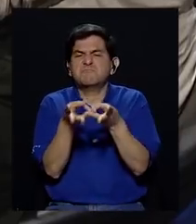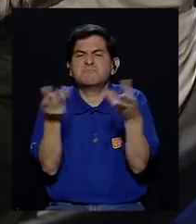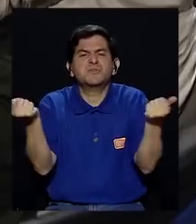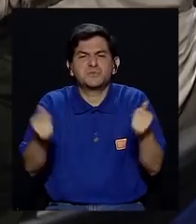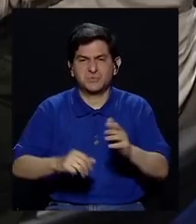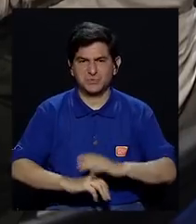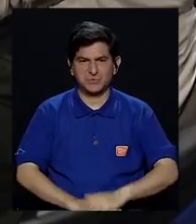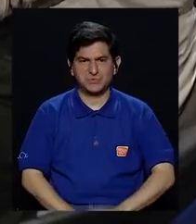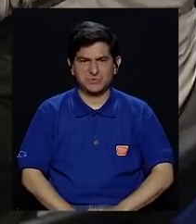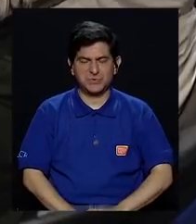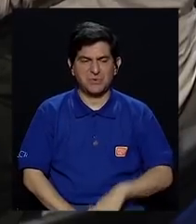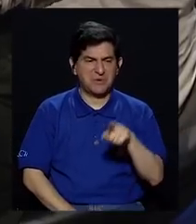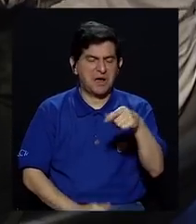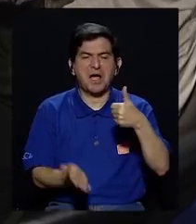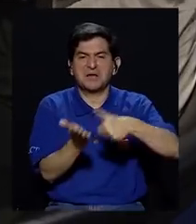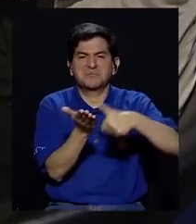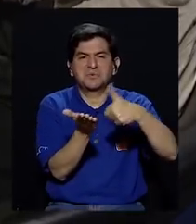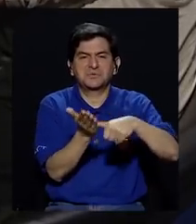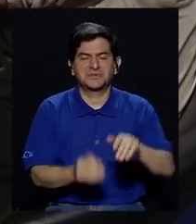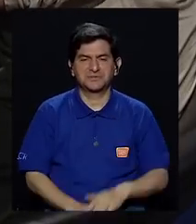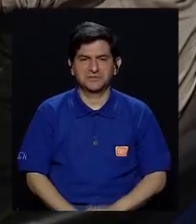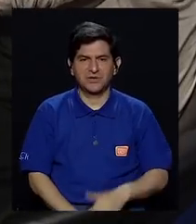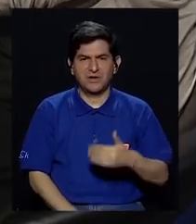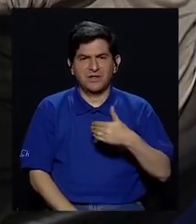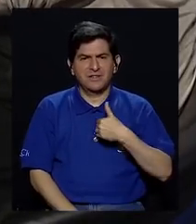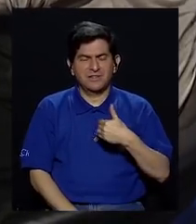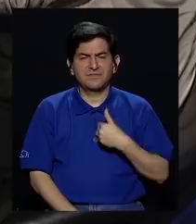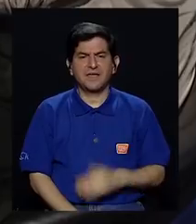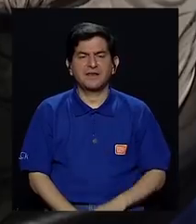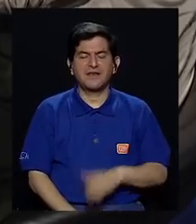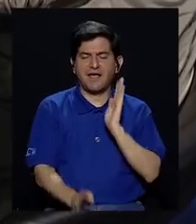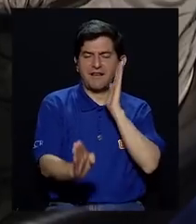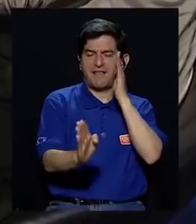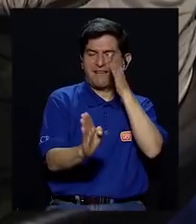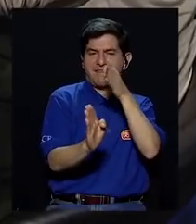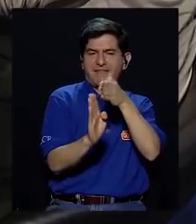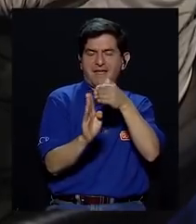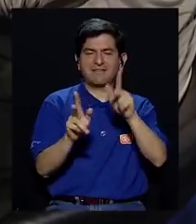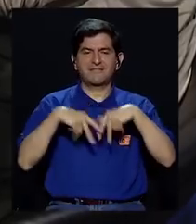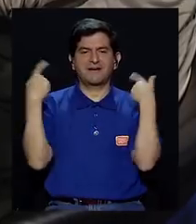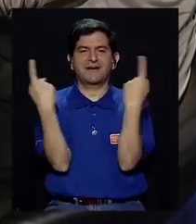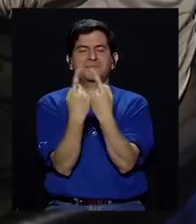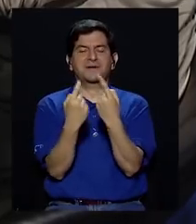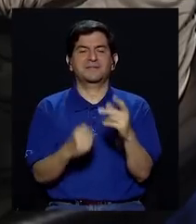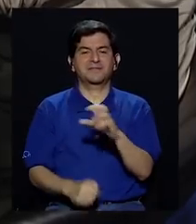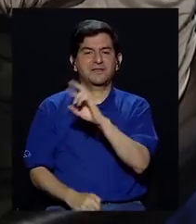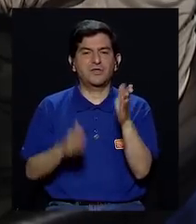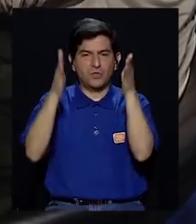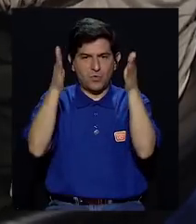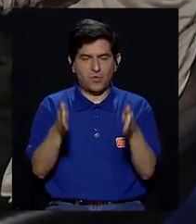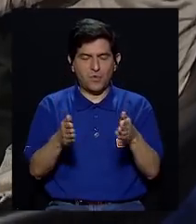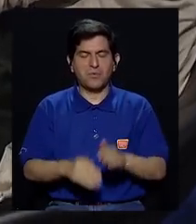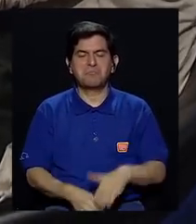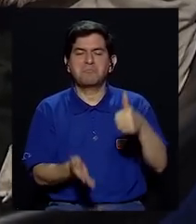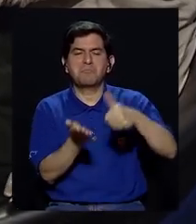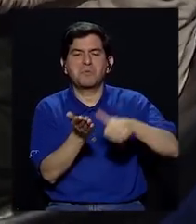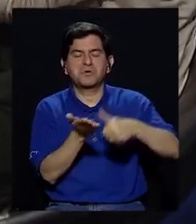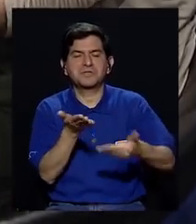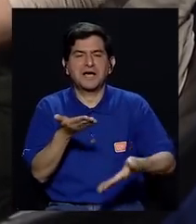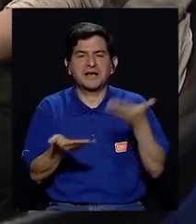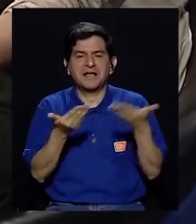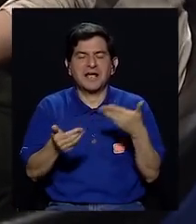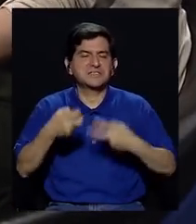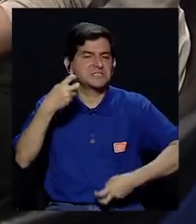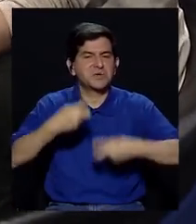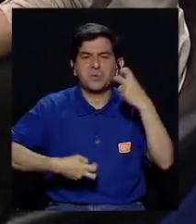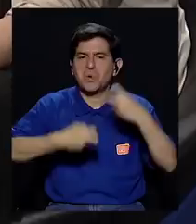resolución, digamos, de la preferencia electoral, porque había lo que se llamaba una lealtad partidaria. Entonces, los costarricenses y las costarricenses votaban casi